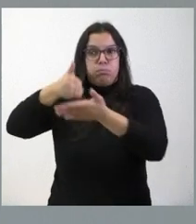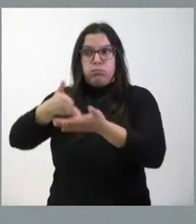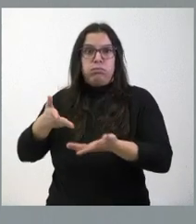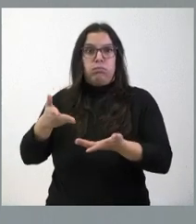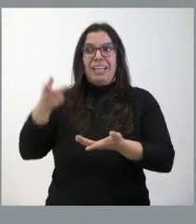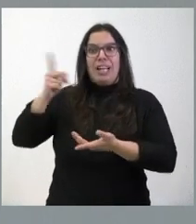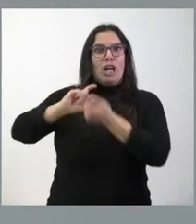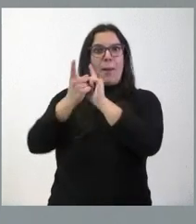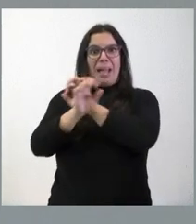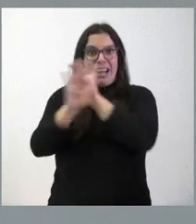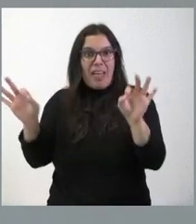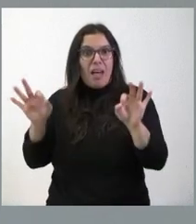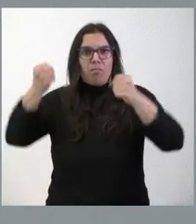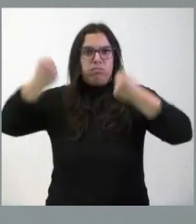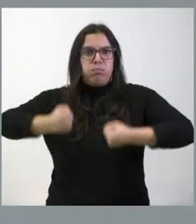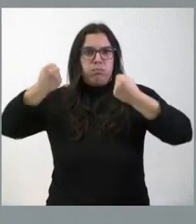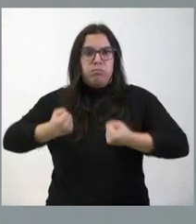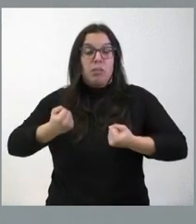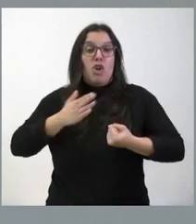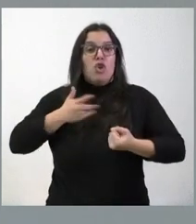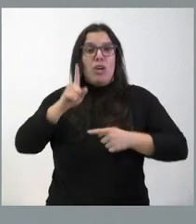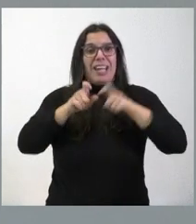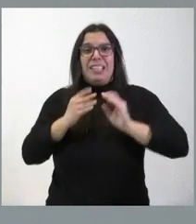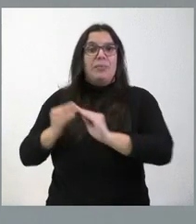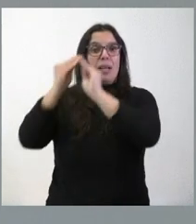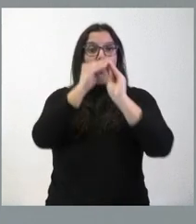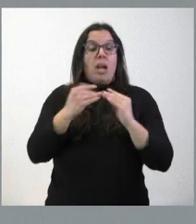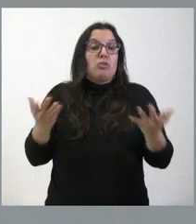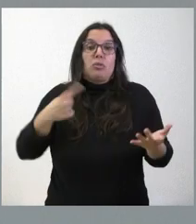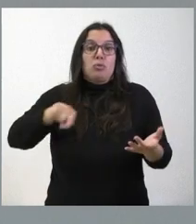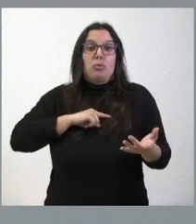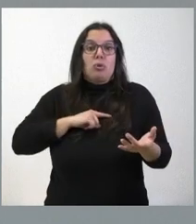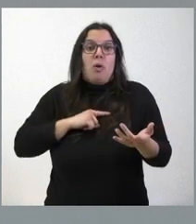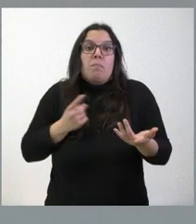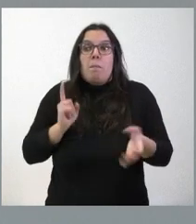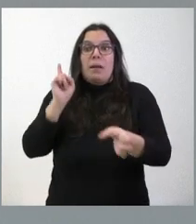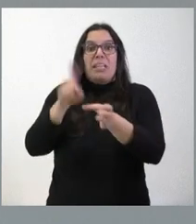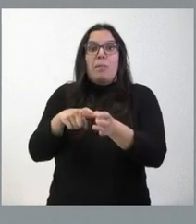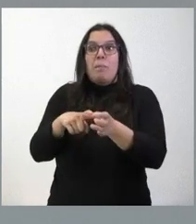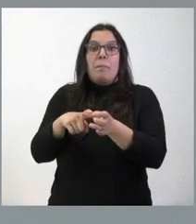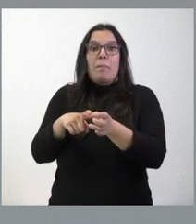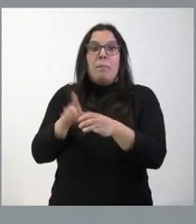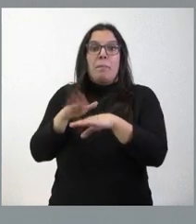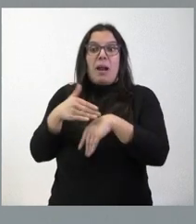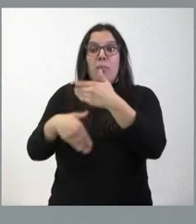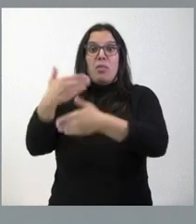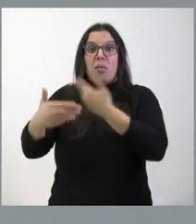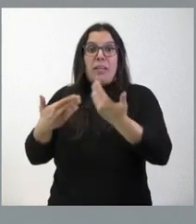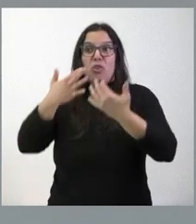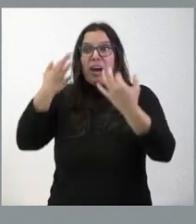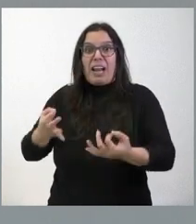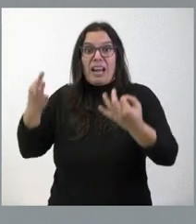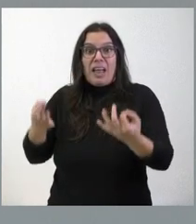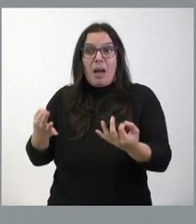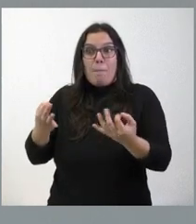coma y donde insisten que no haya una EBAU única. Y, por tanto, nosotros no queremos ser partícipes de un procedimiento que lleva a la